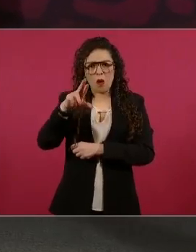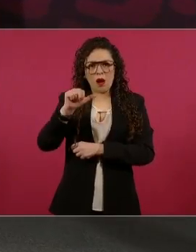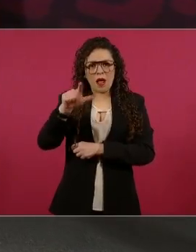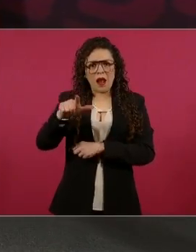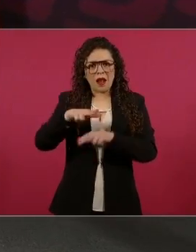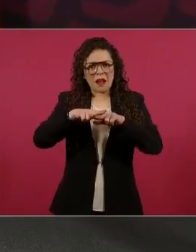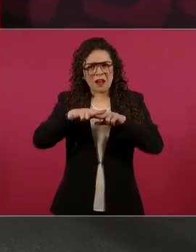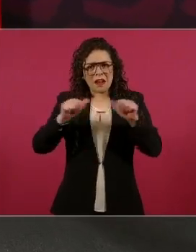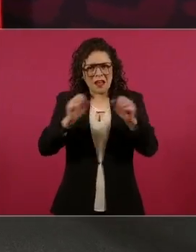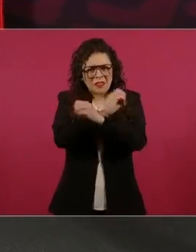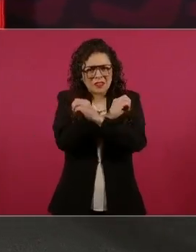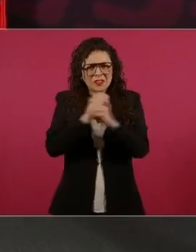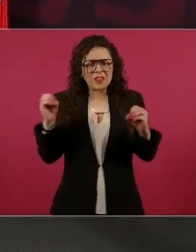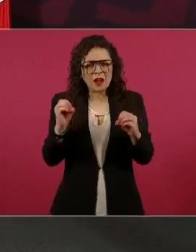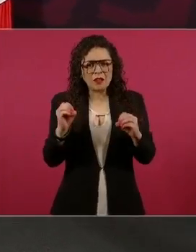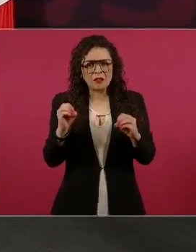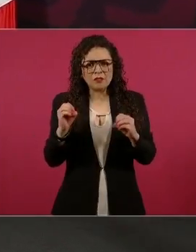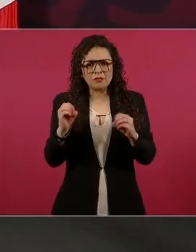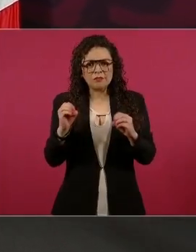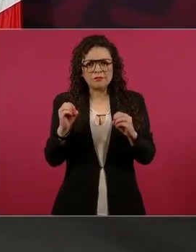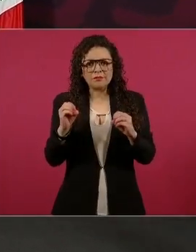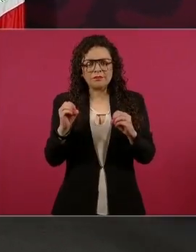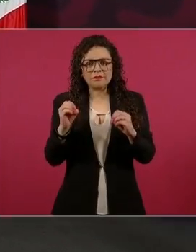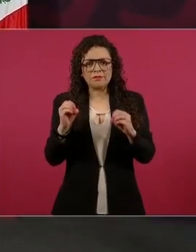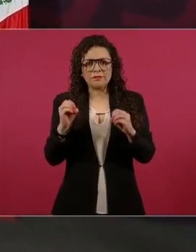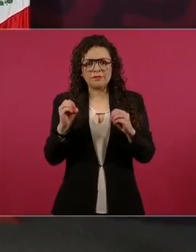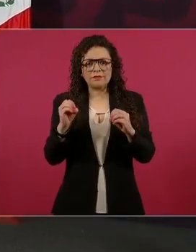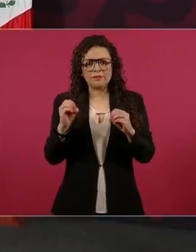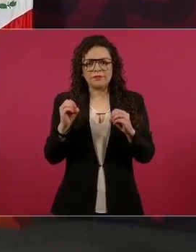que,